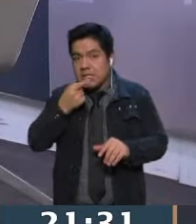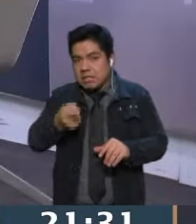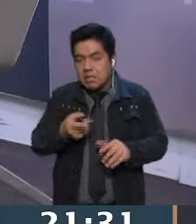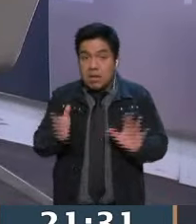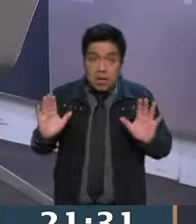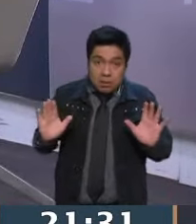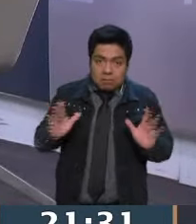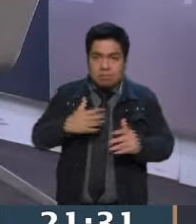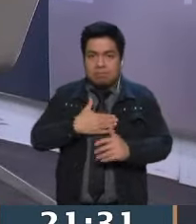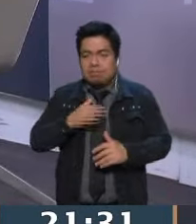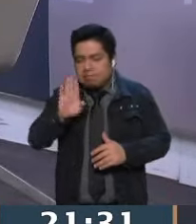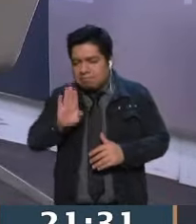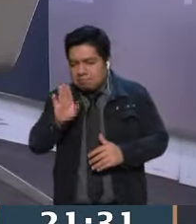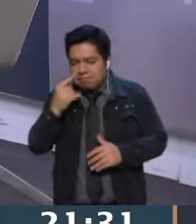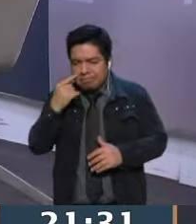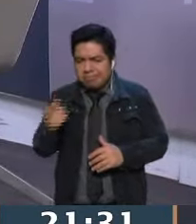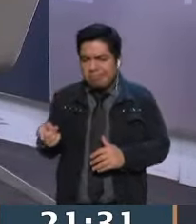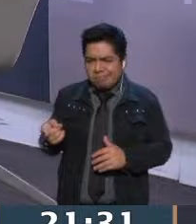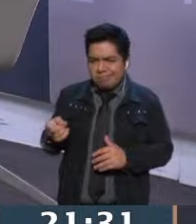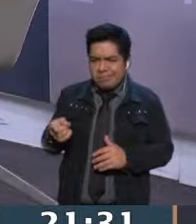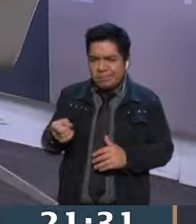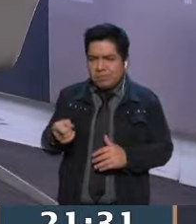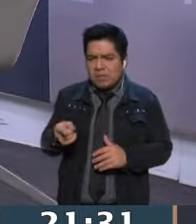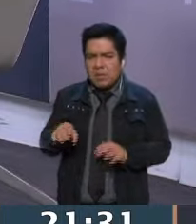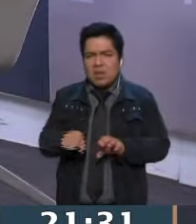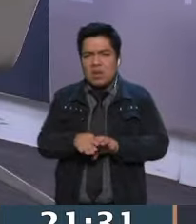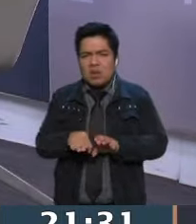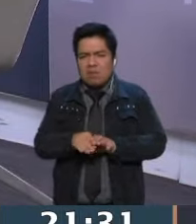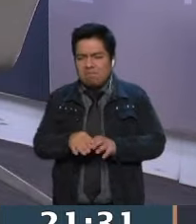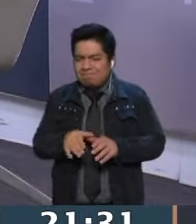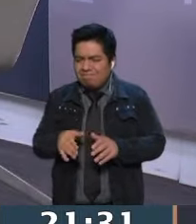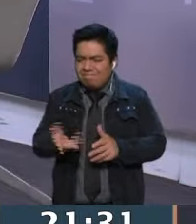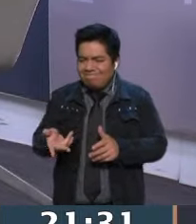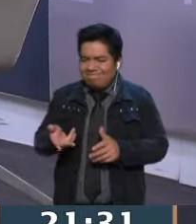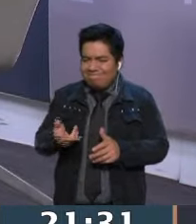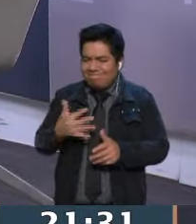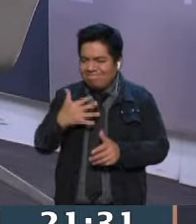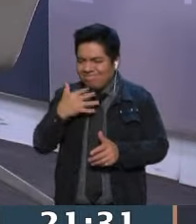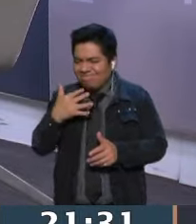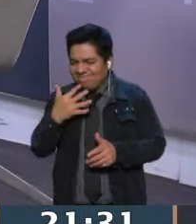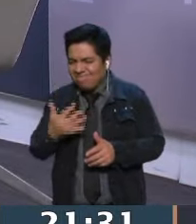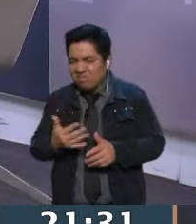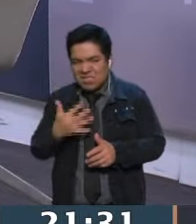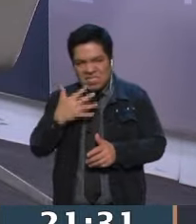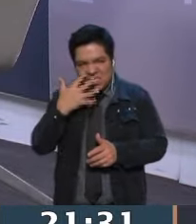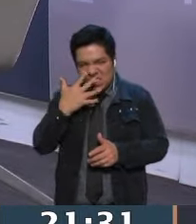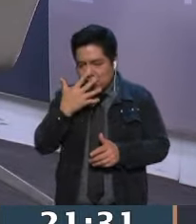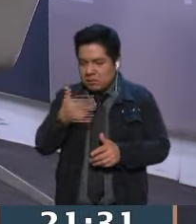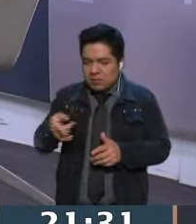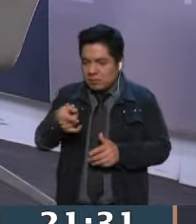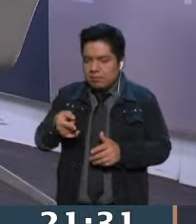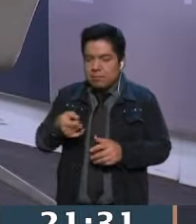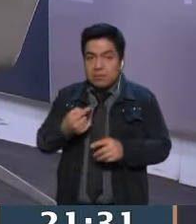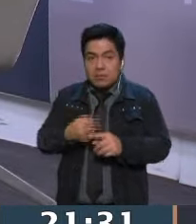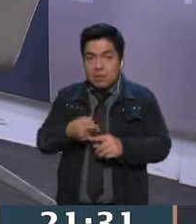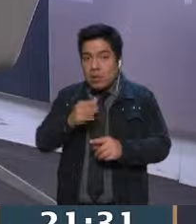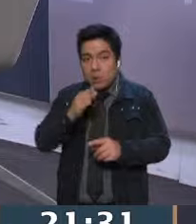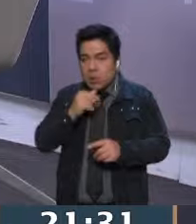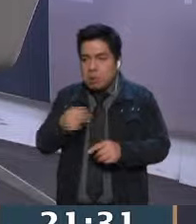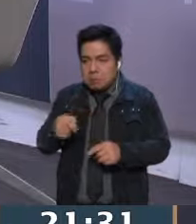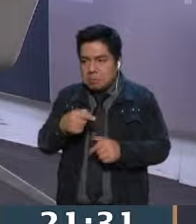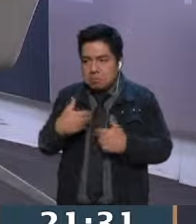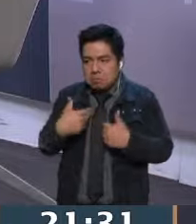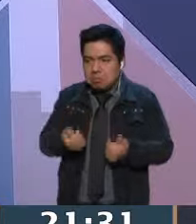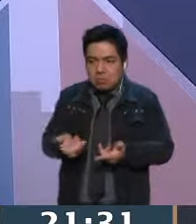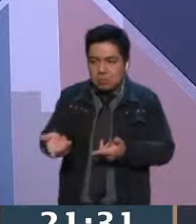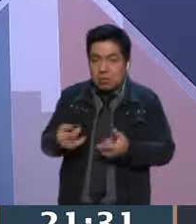Me parece que empieza a sacar ese pus, esa parte que huele mal, de quien no es capaz de entender que los